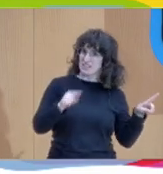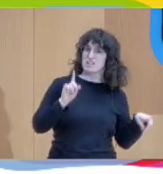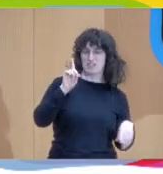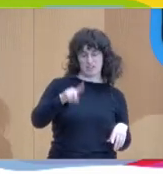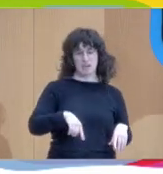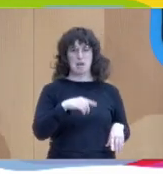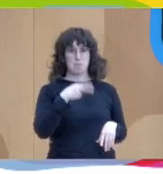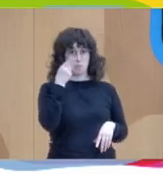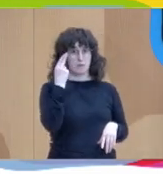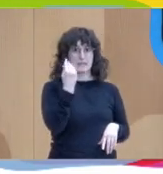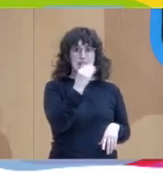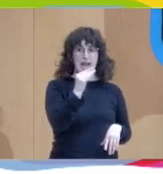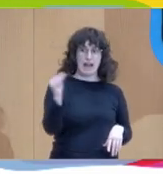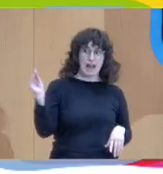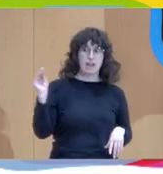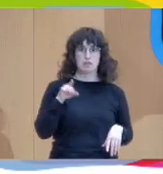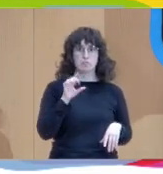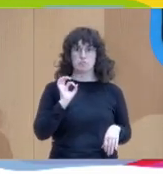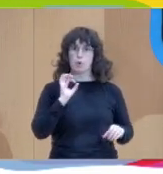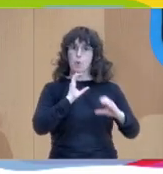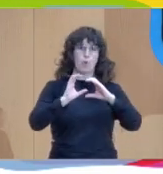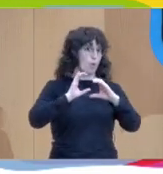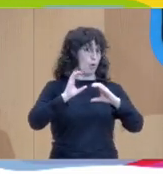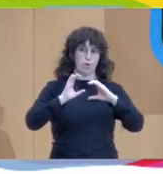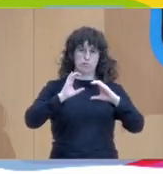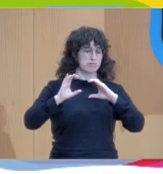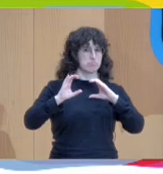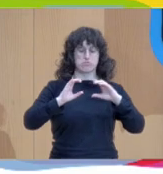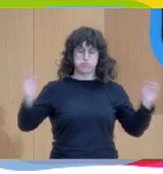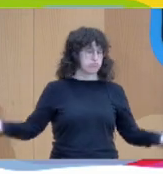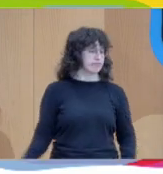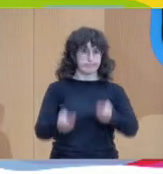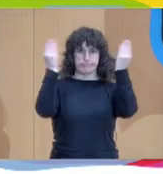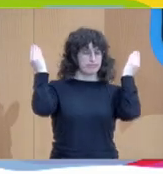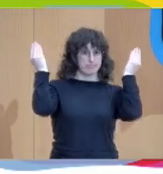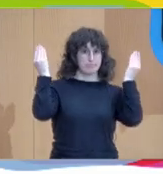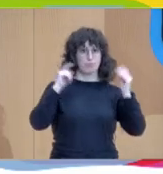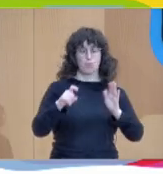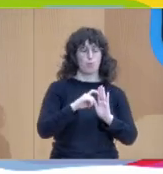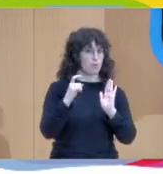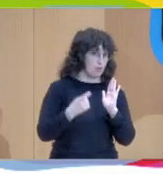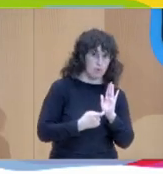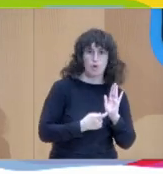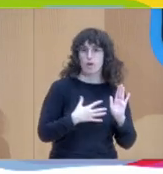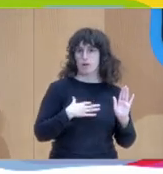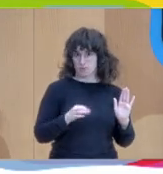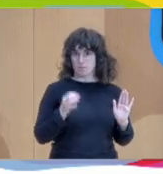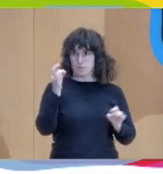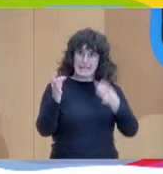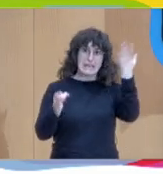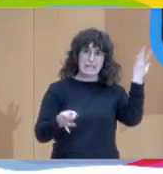me parece que es un disparadero de comunicación utilizar técnicas como las que hemos aprendido un disparadero para nuevas ideas